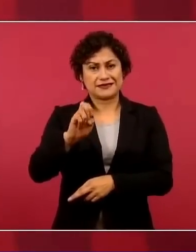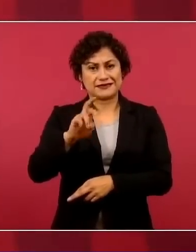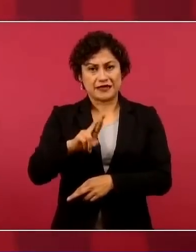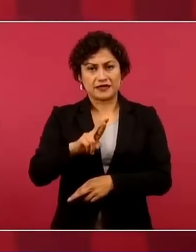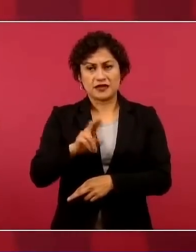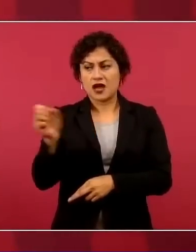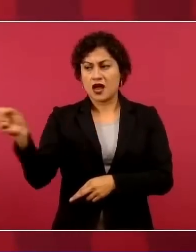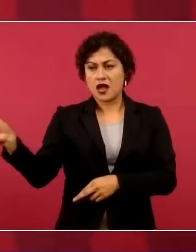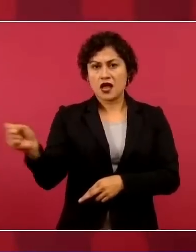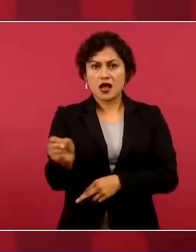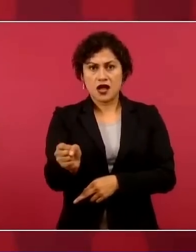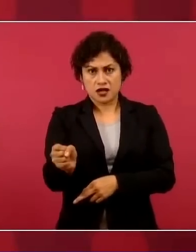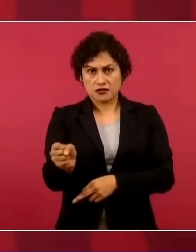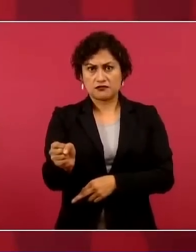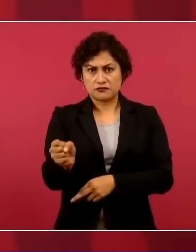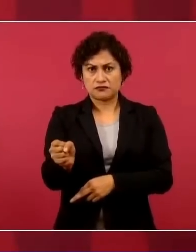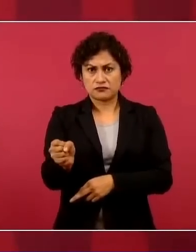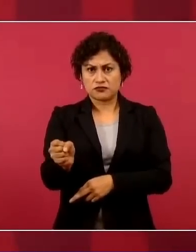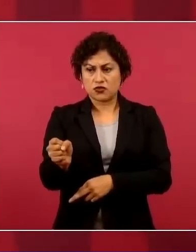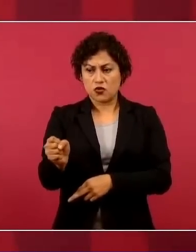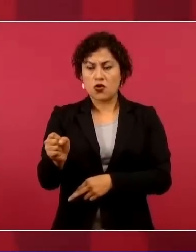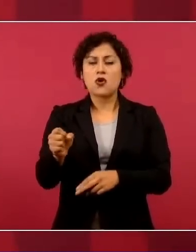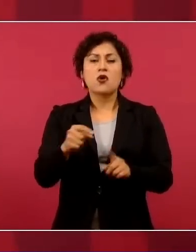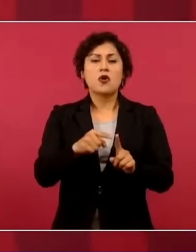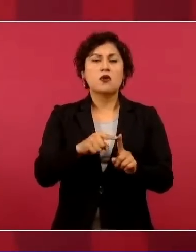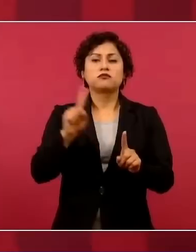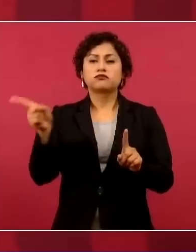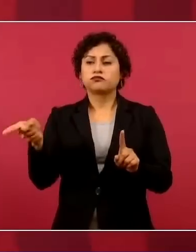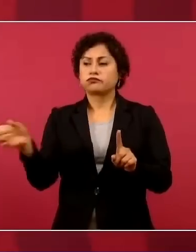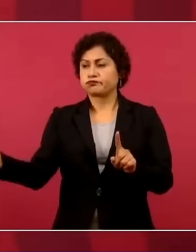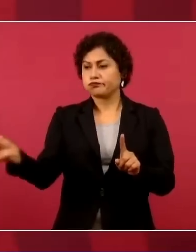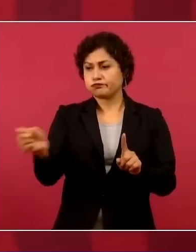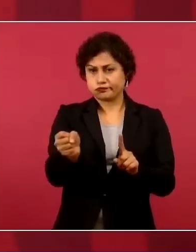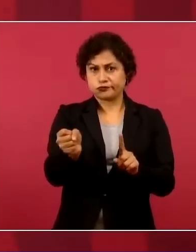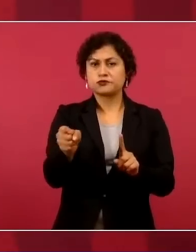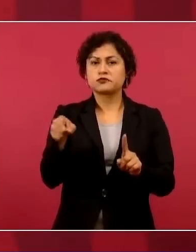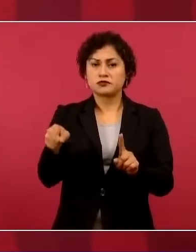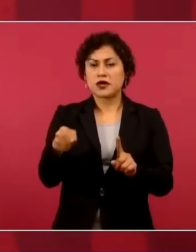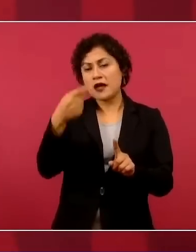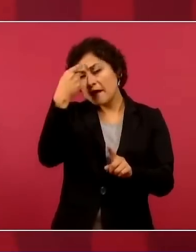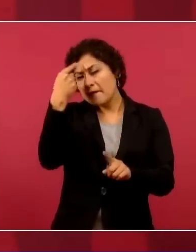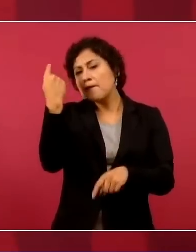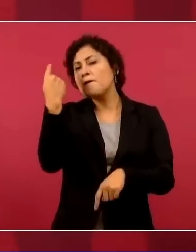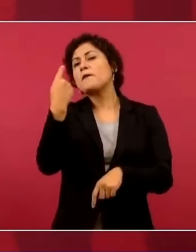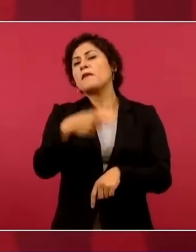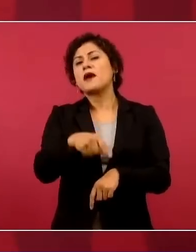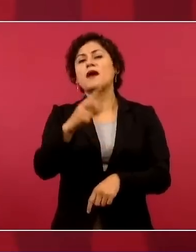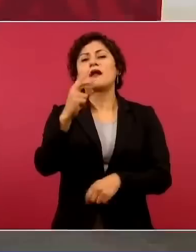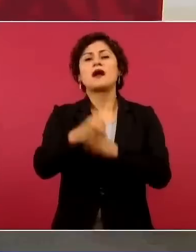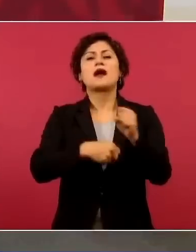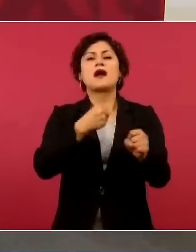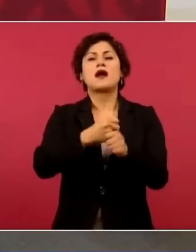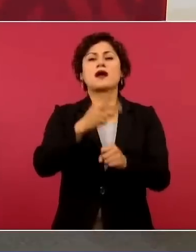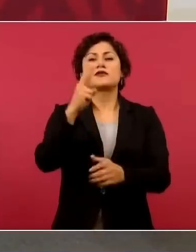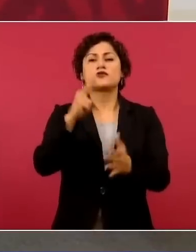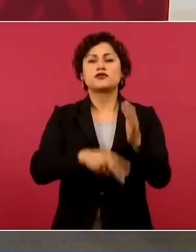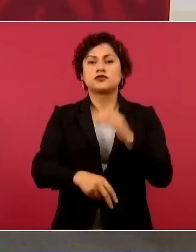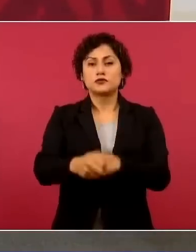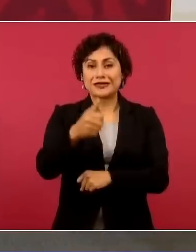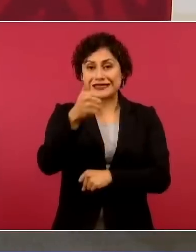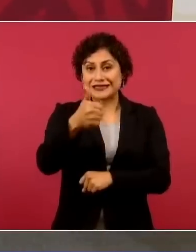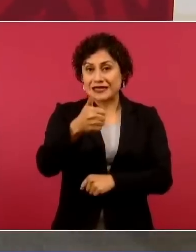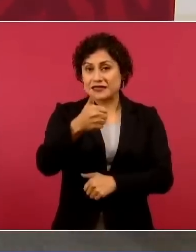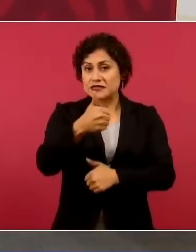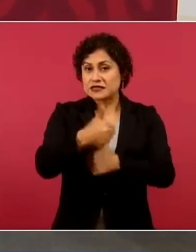el fraude del 2006 en la elección presidencial.